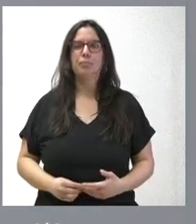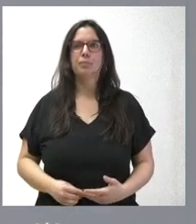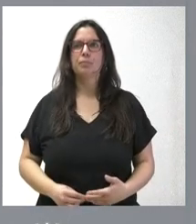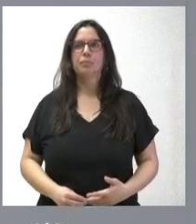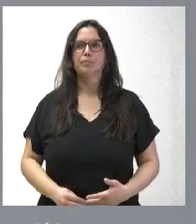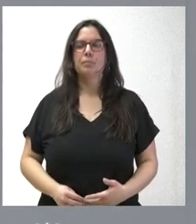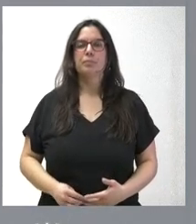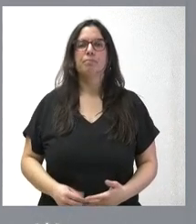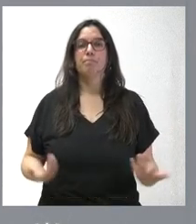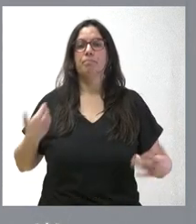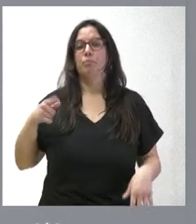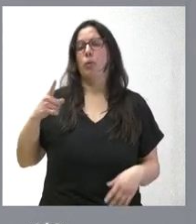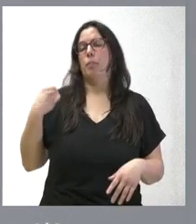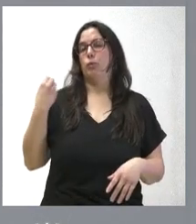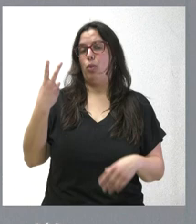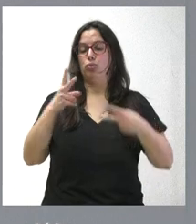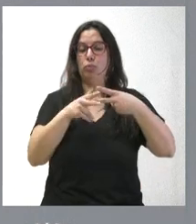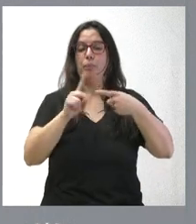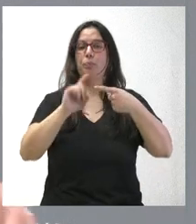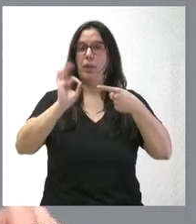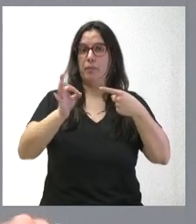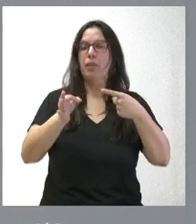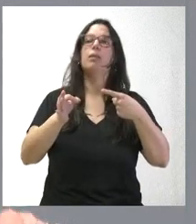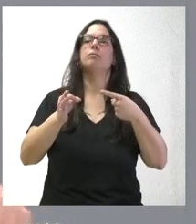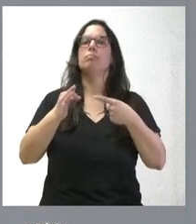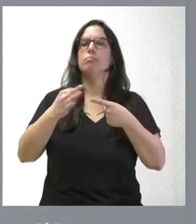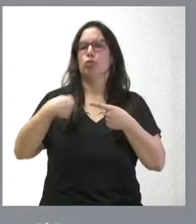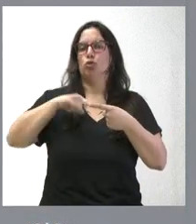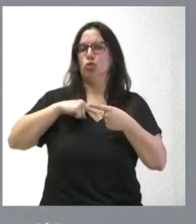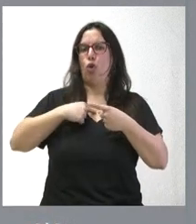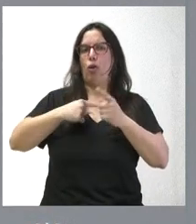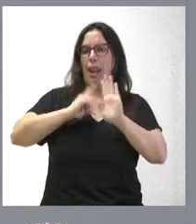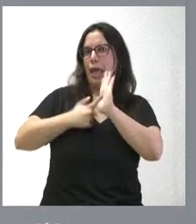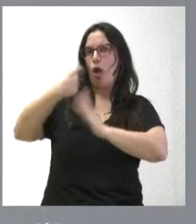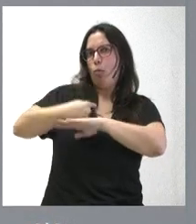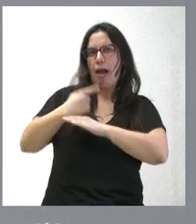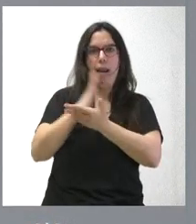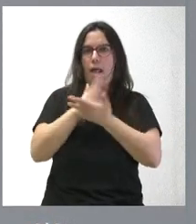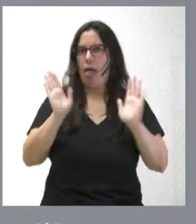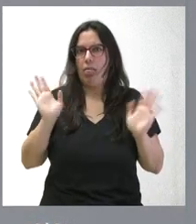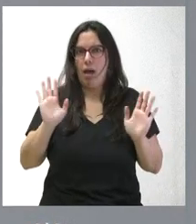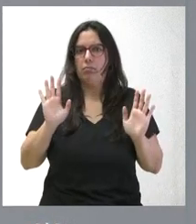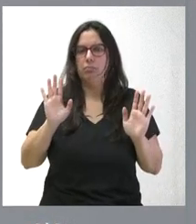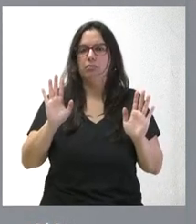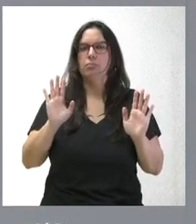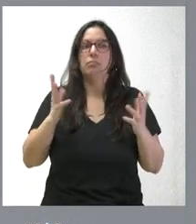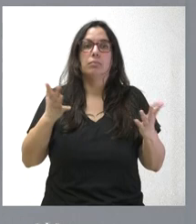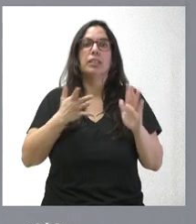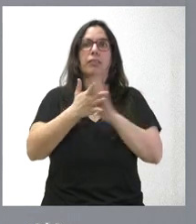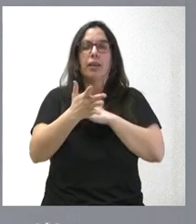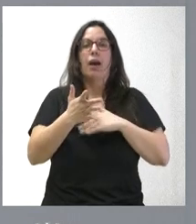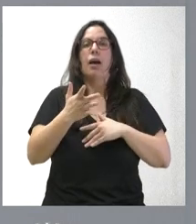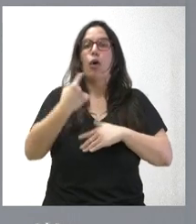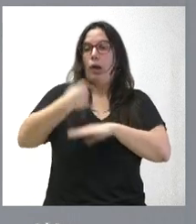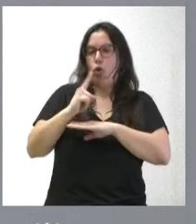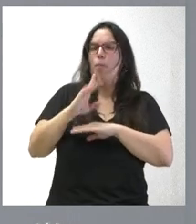Pues plantea dos cuestiones. En primer lugar, es cierto que no existe una obligación legal para que la Junta financie el SERLA, lo cual no impide que lo hagamos,